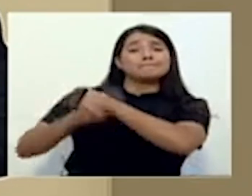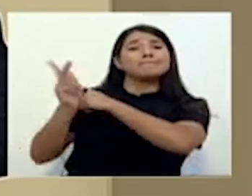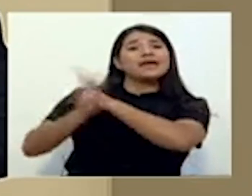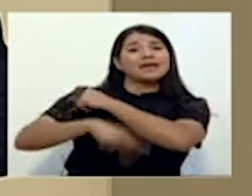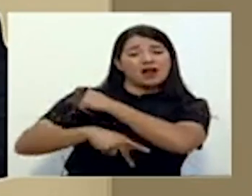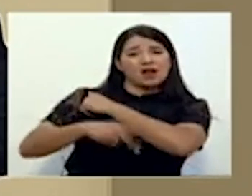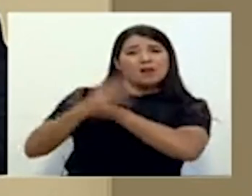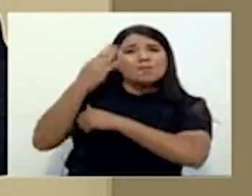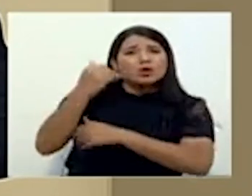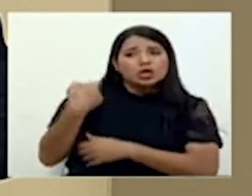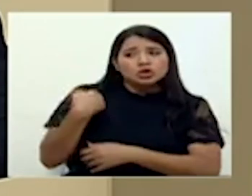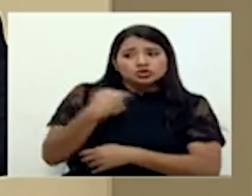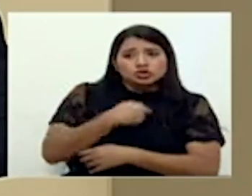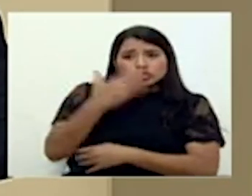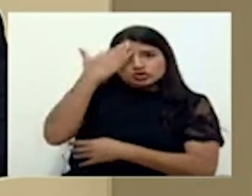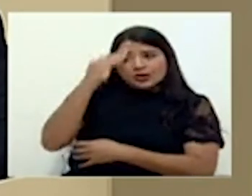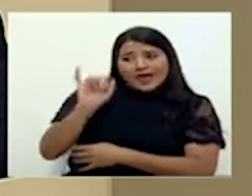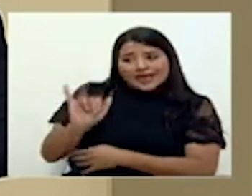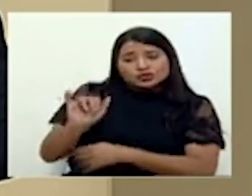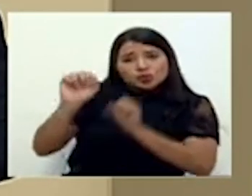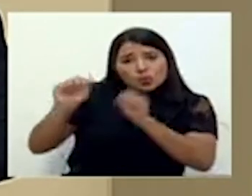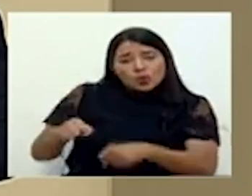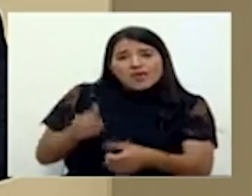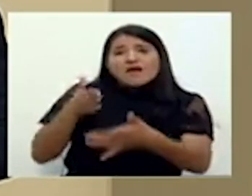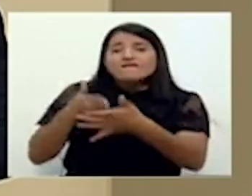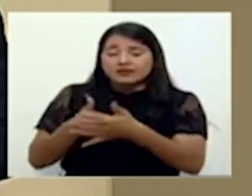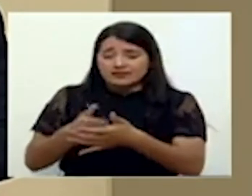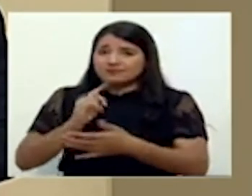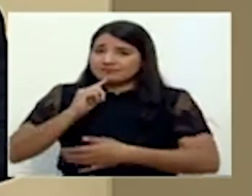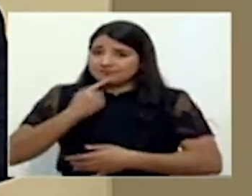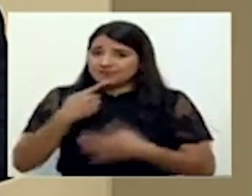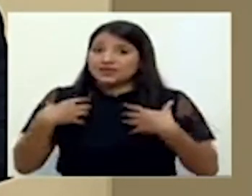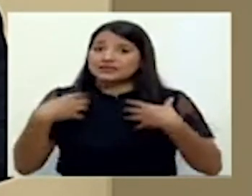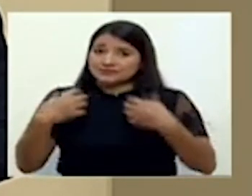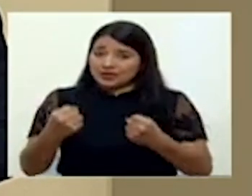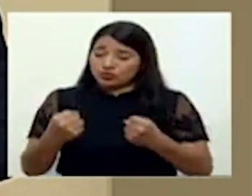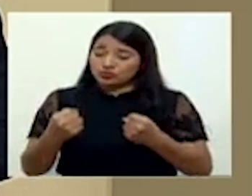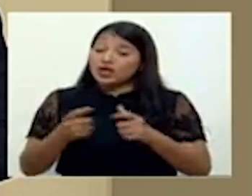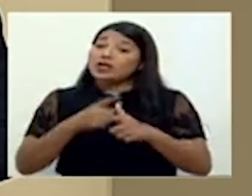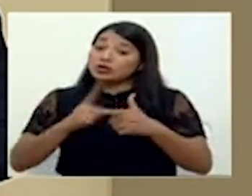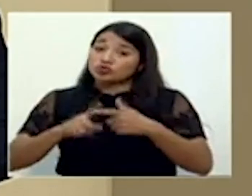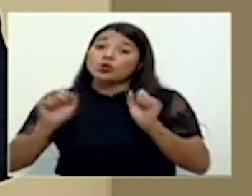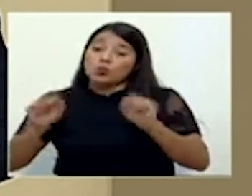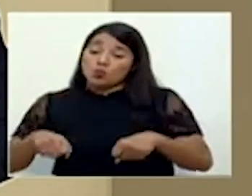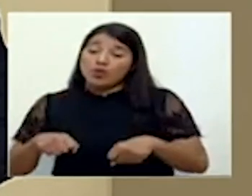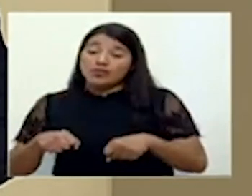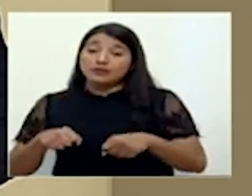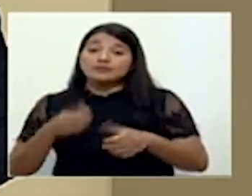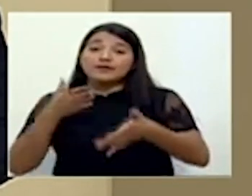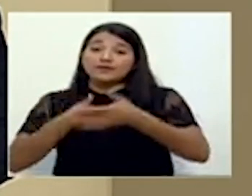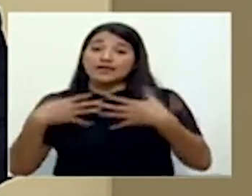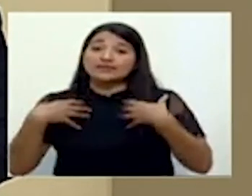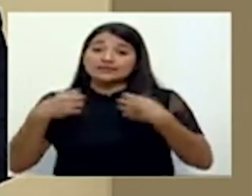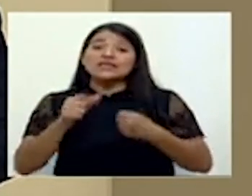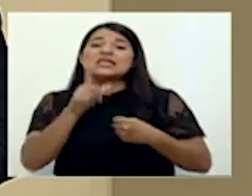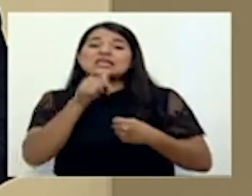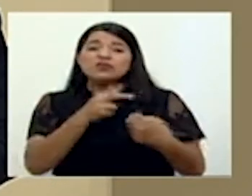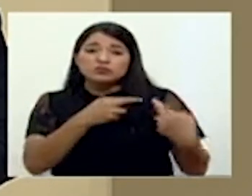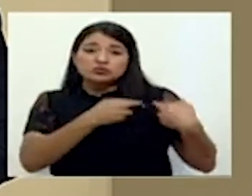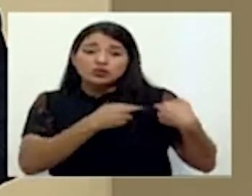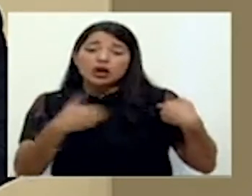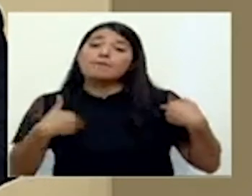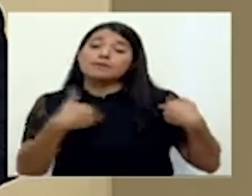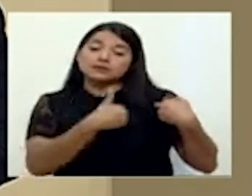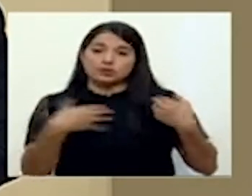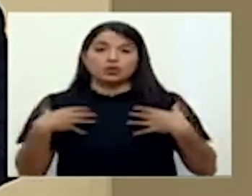incluso que pueden provocar un perjuicio, claro, para la salud, están más bien atentando contra la salud y responsabilidad del Ministerio de Salud tomar